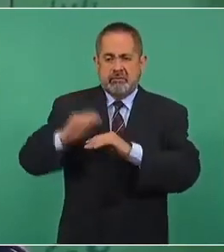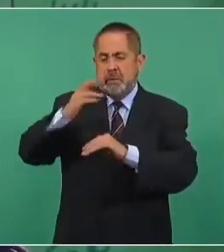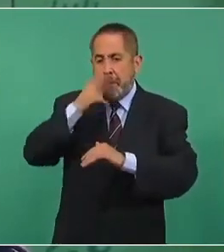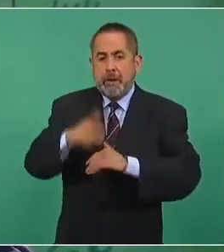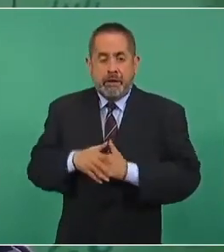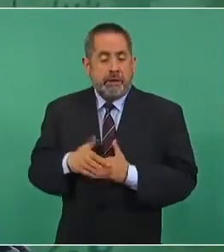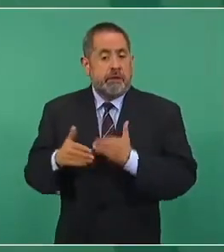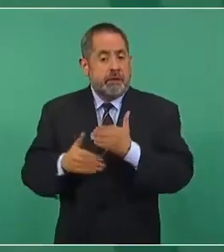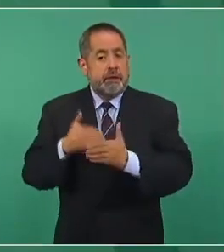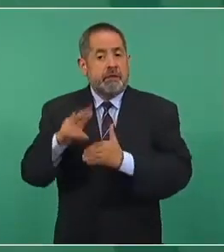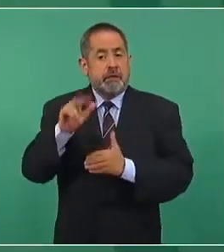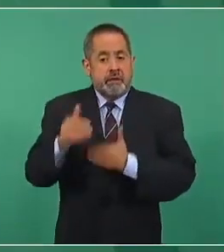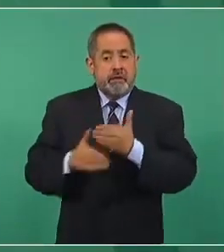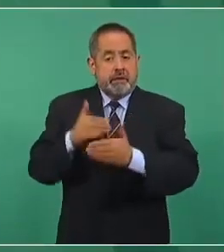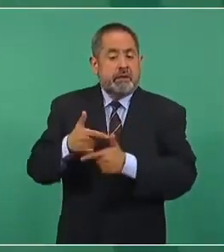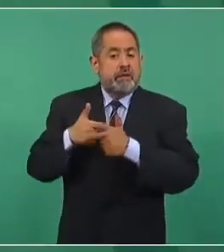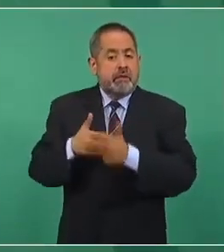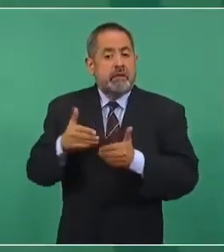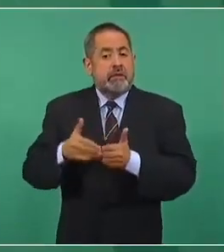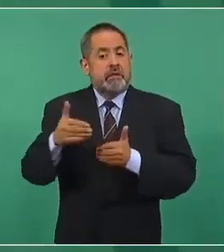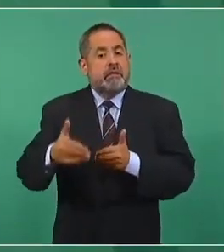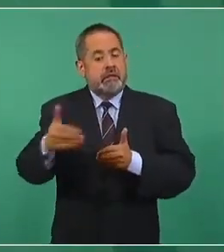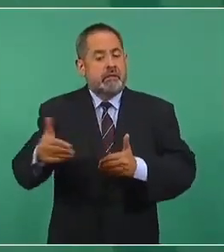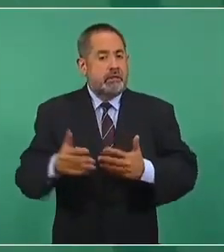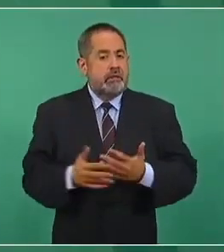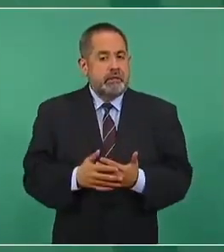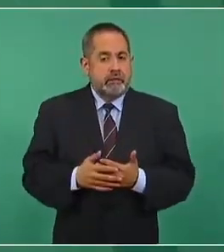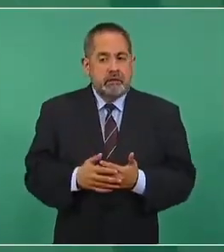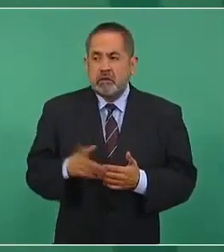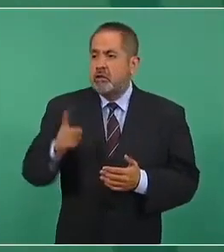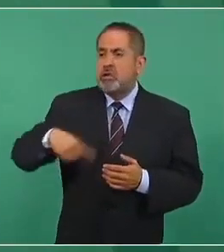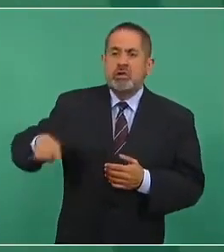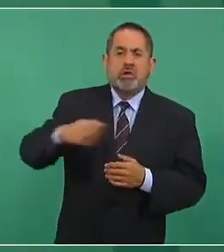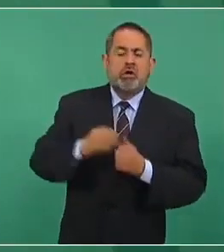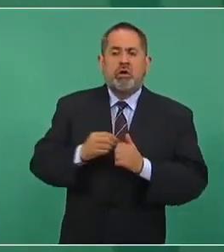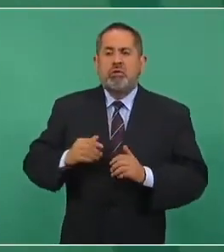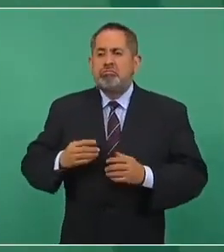y vamos a seguir creciendo con bienestar